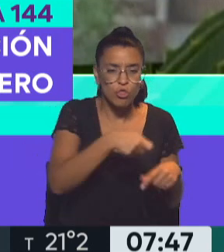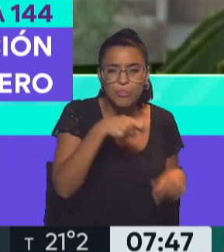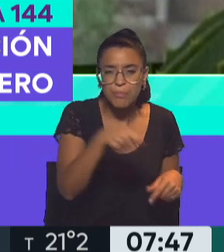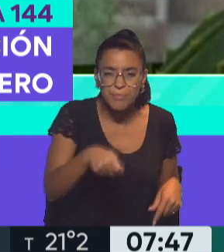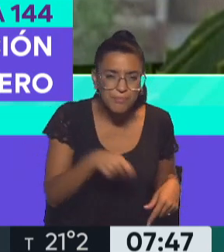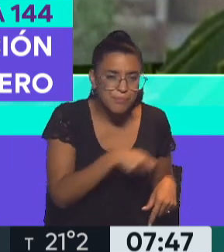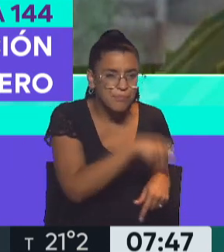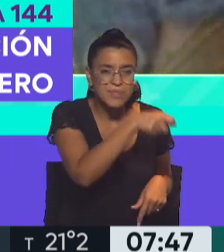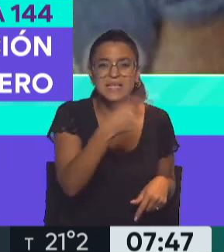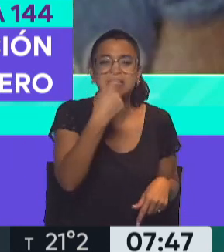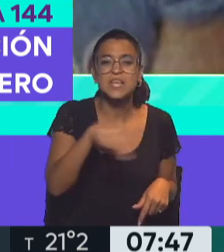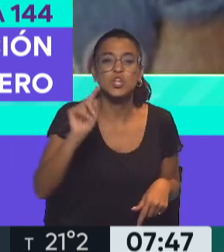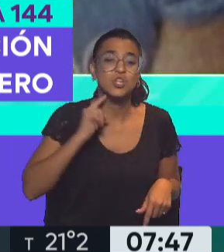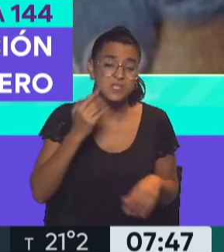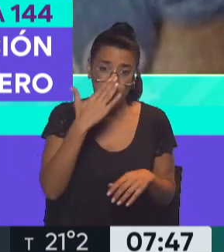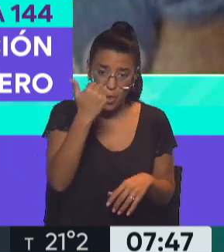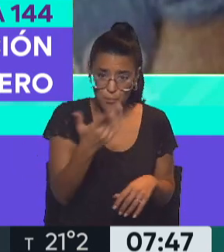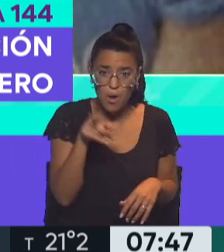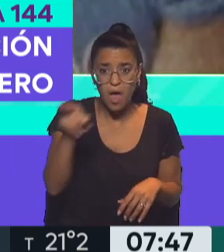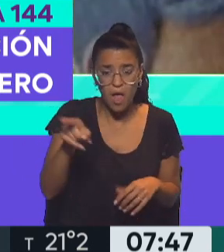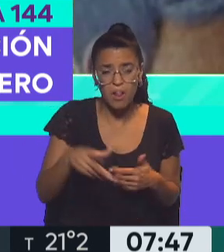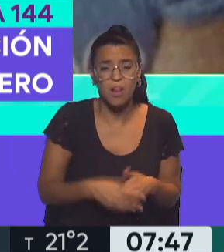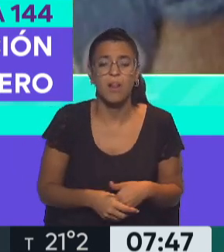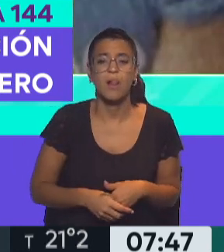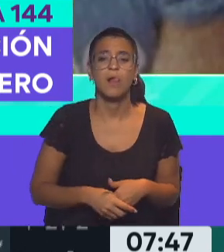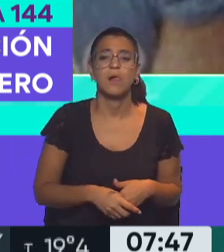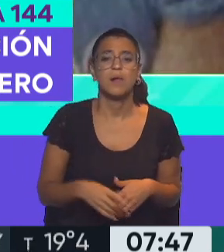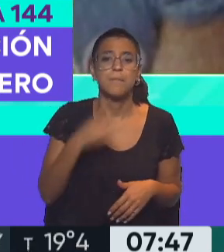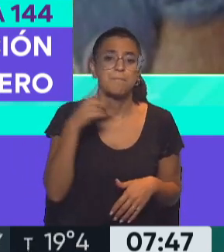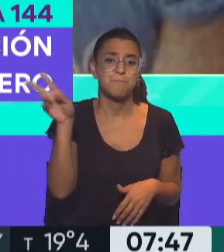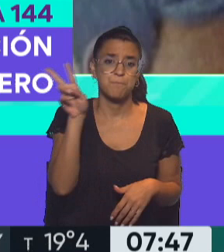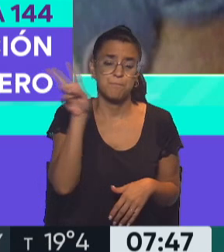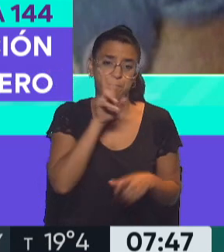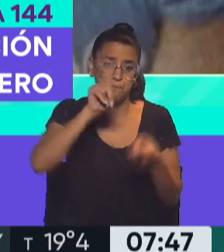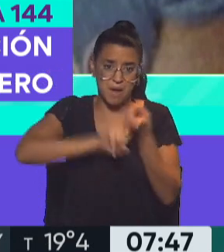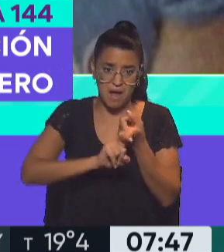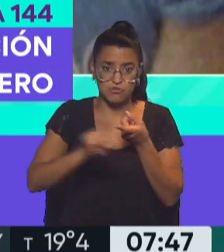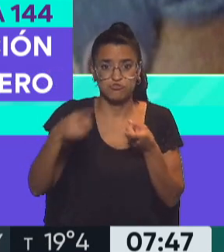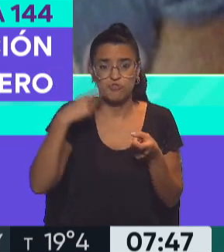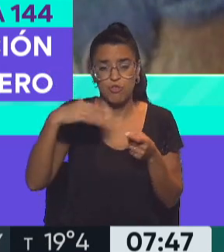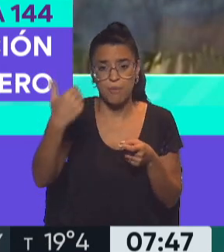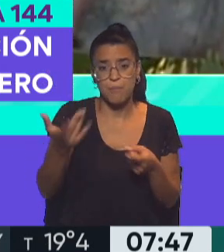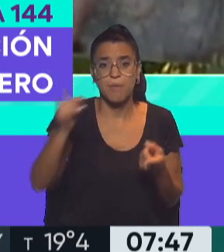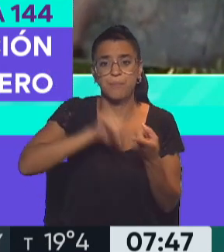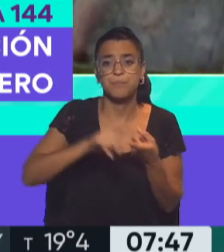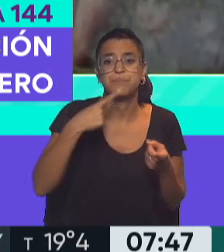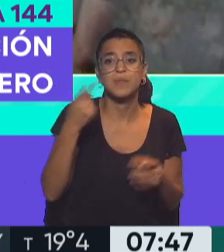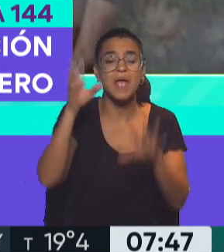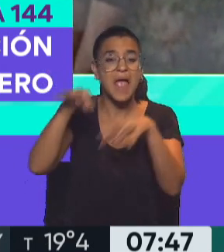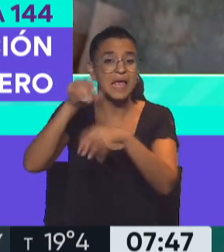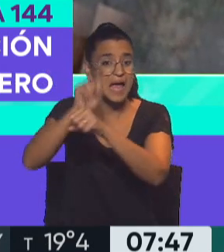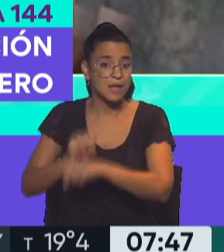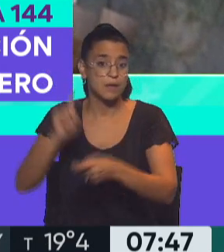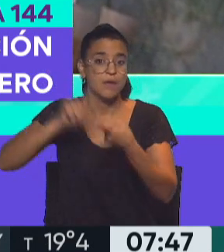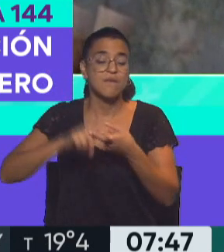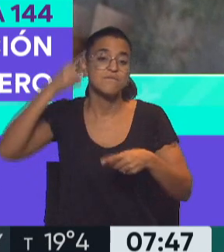sino que después siguió con lo que fue su mujer, que se casó en una unidad penitenciaria que